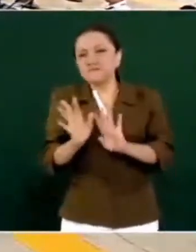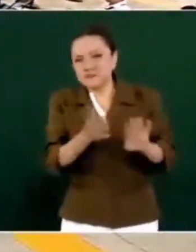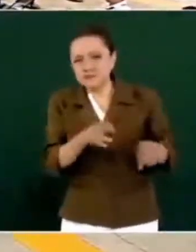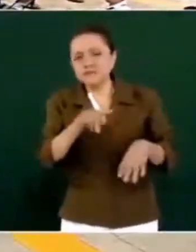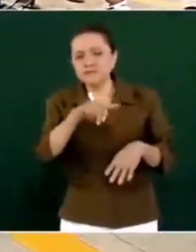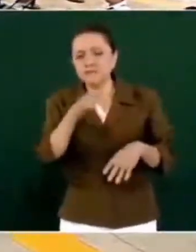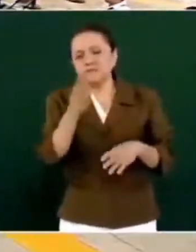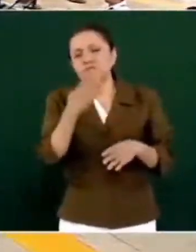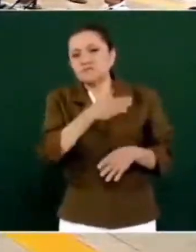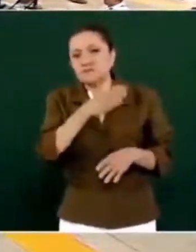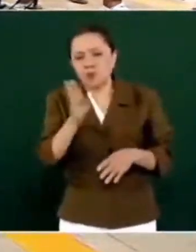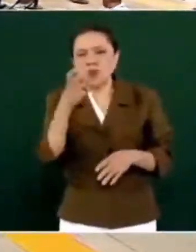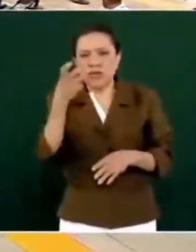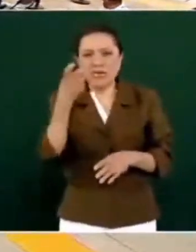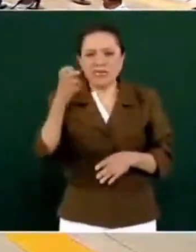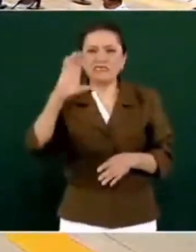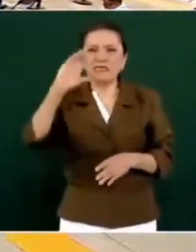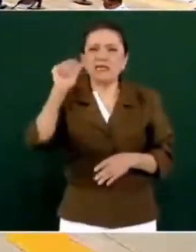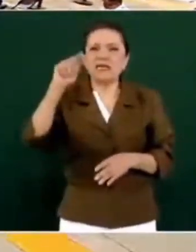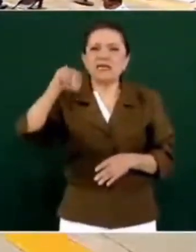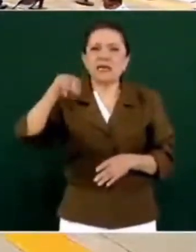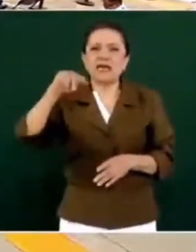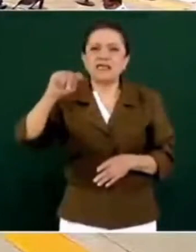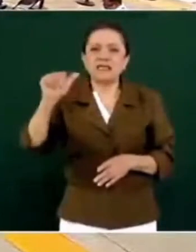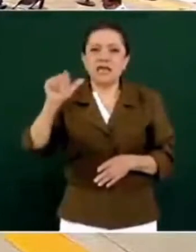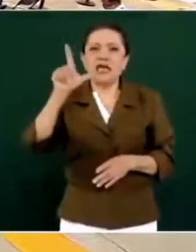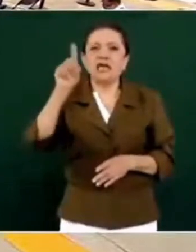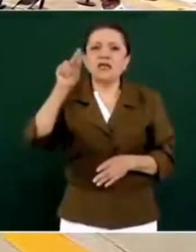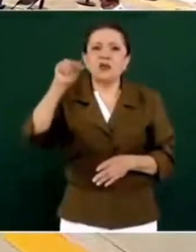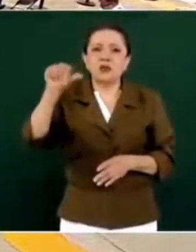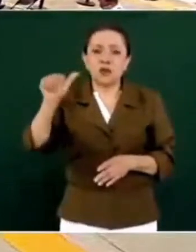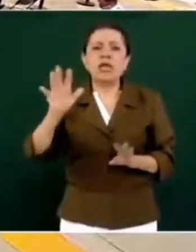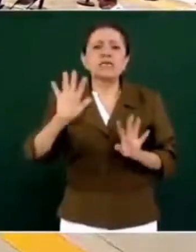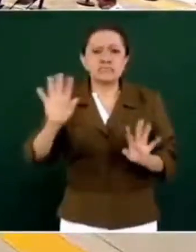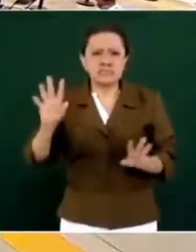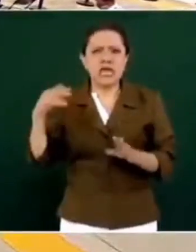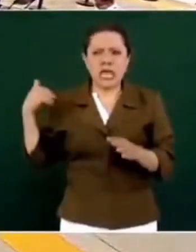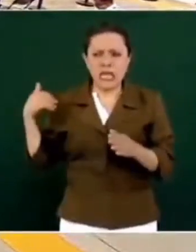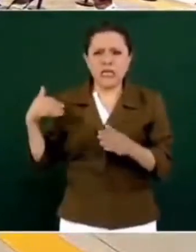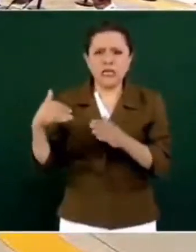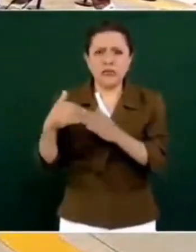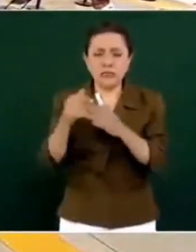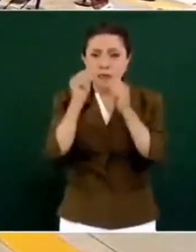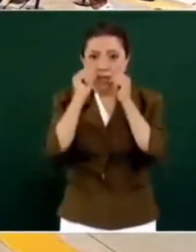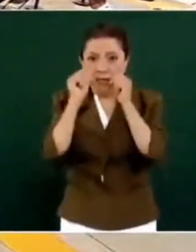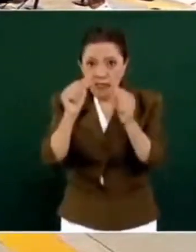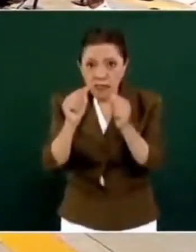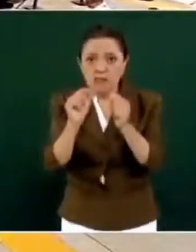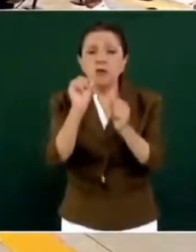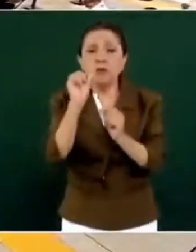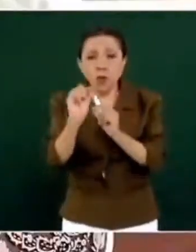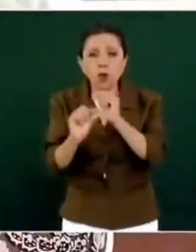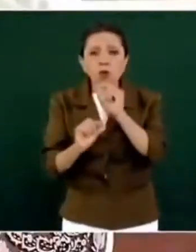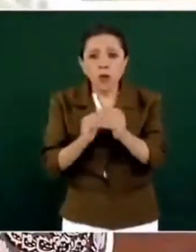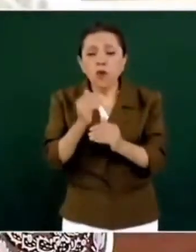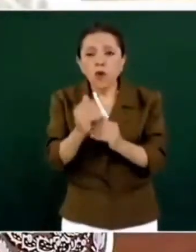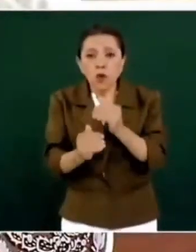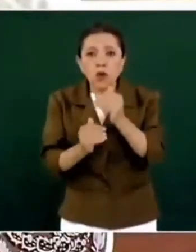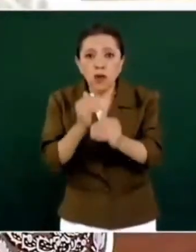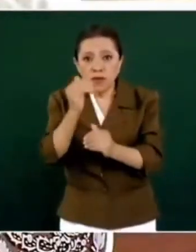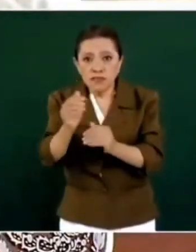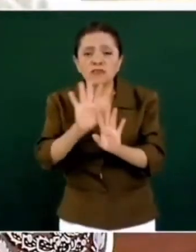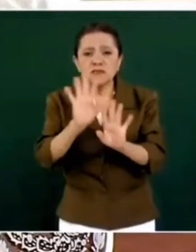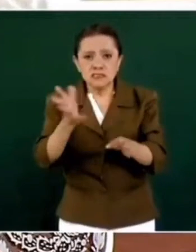se ha venido atendiendo vamos avanzando, tengo